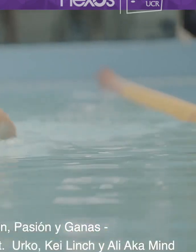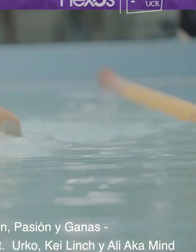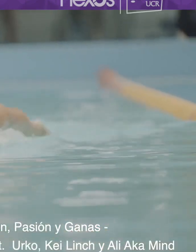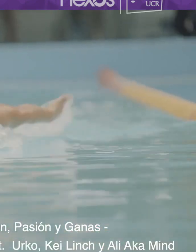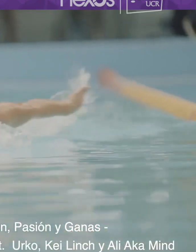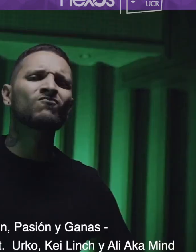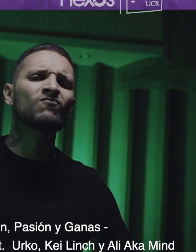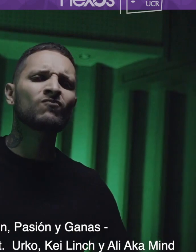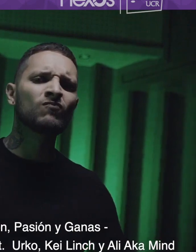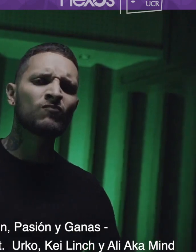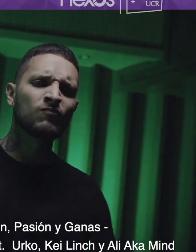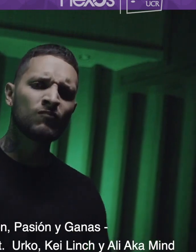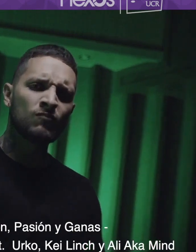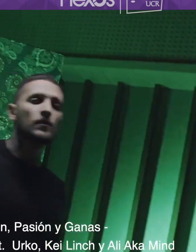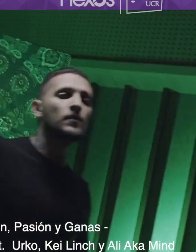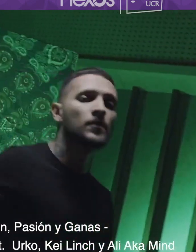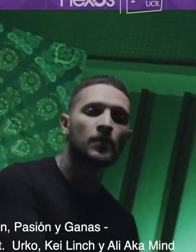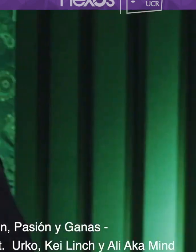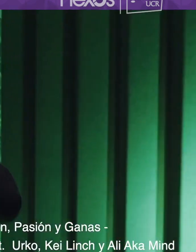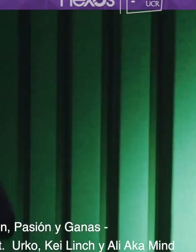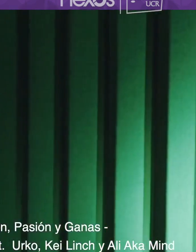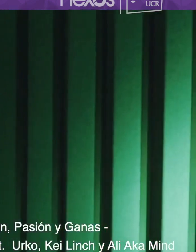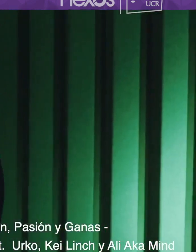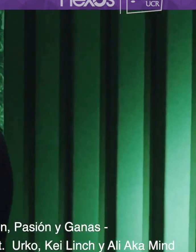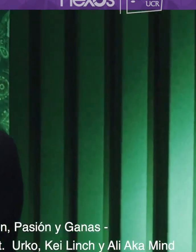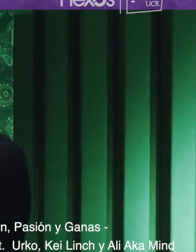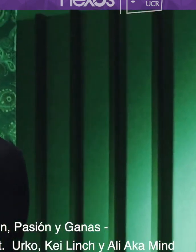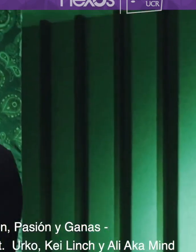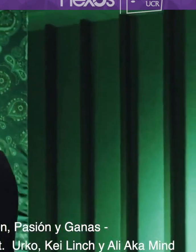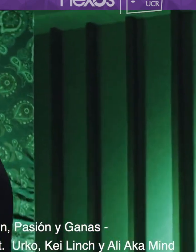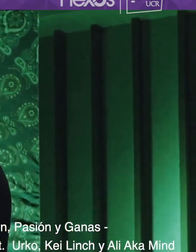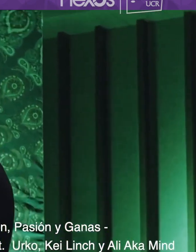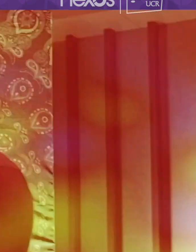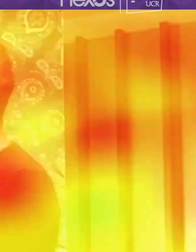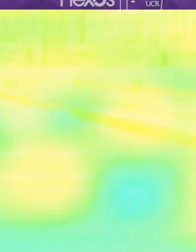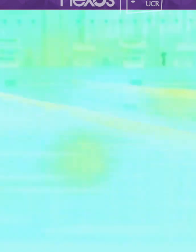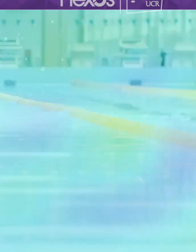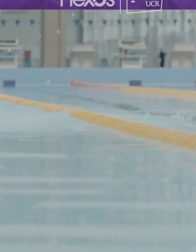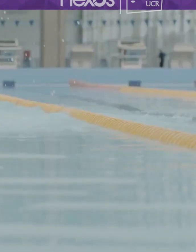canción oficial de este evento, Corazón, Pasión y Ganas.